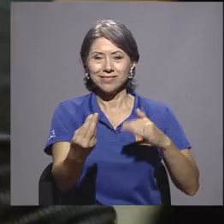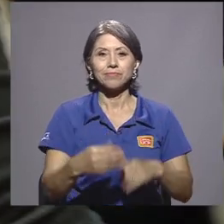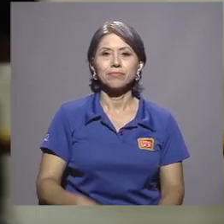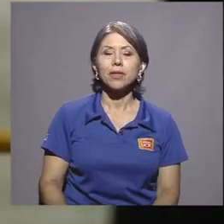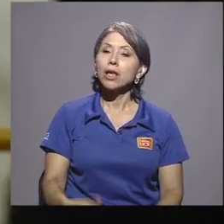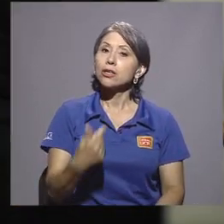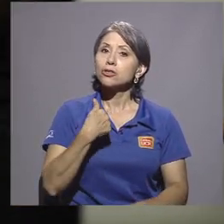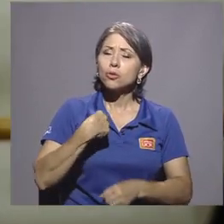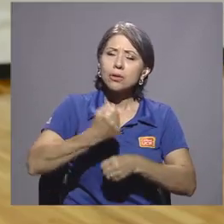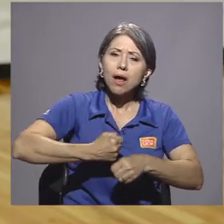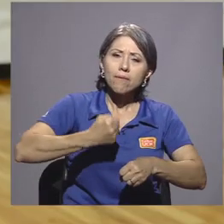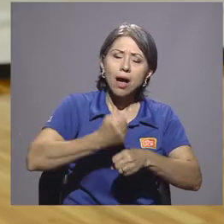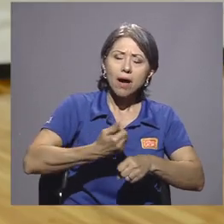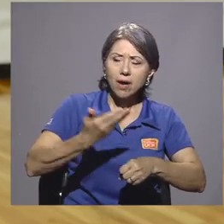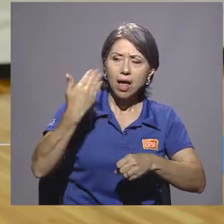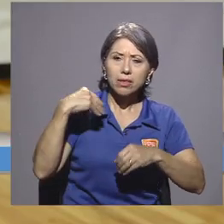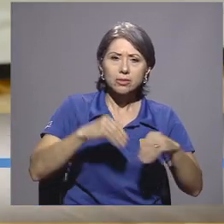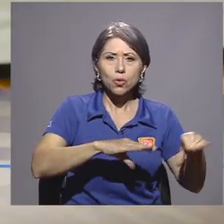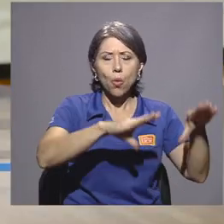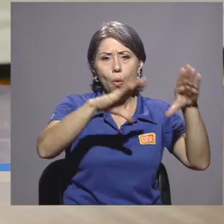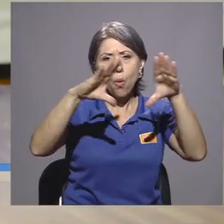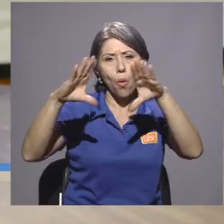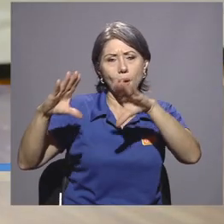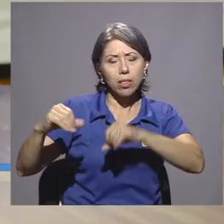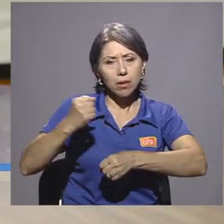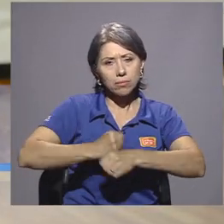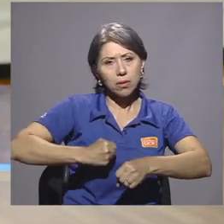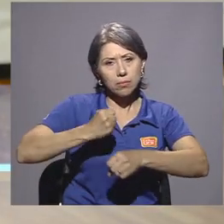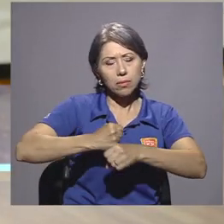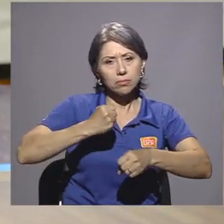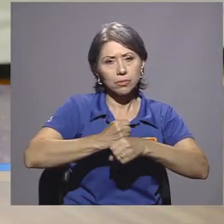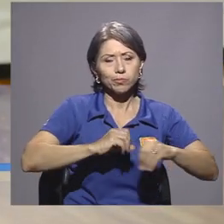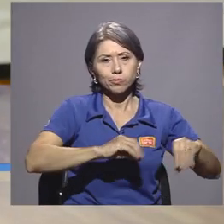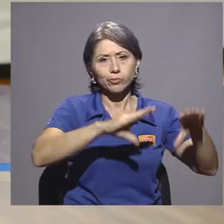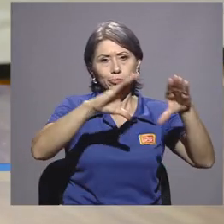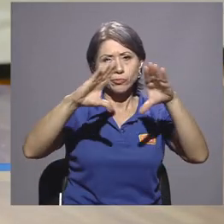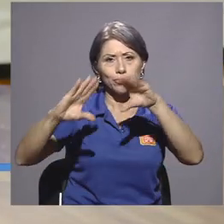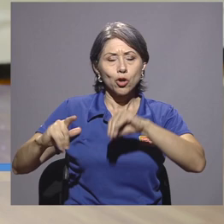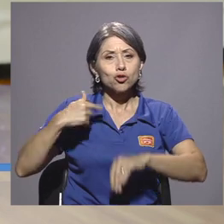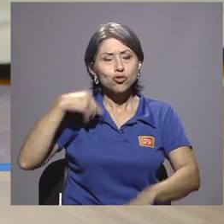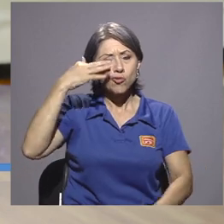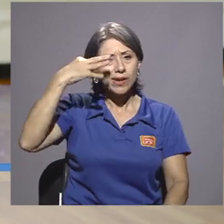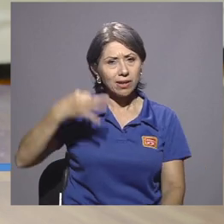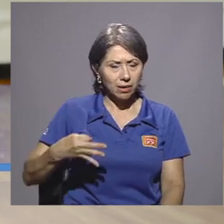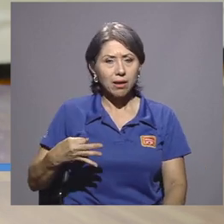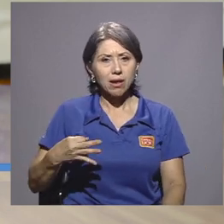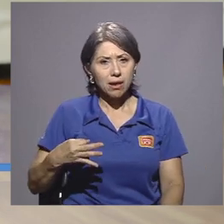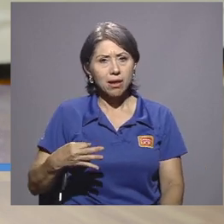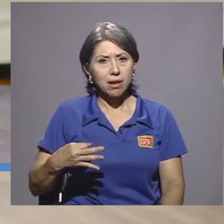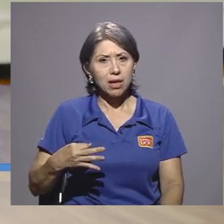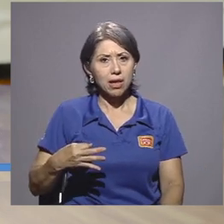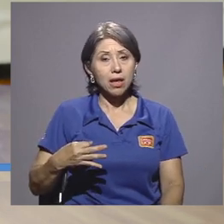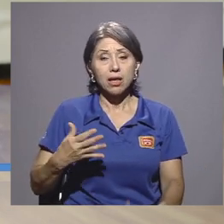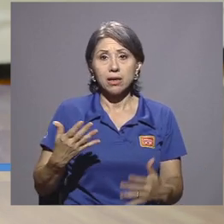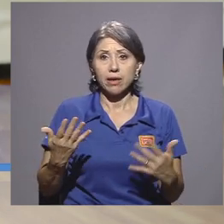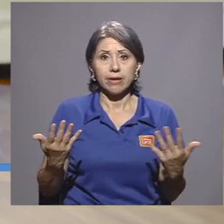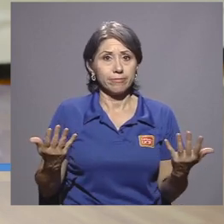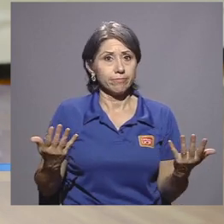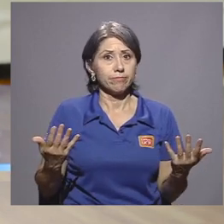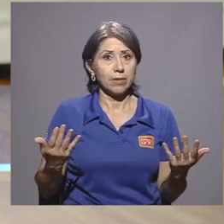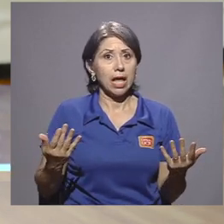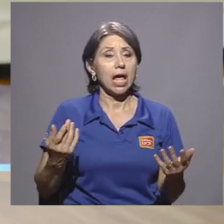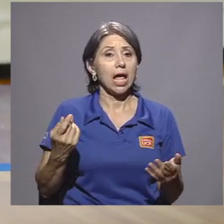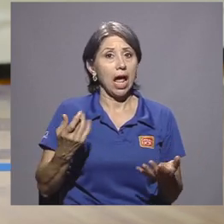yo trabajaba todo el día y resulta que creí que era un paso muy duro